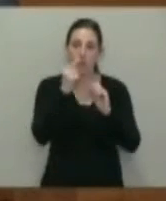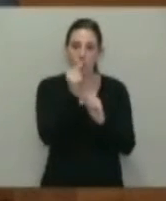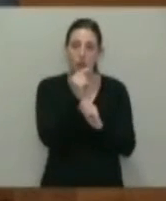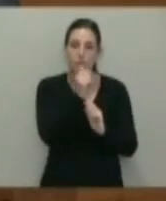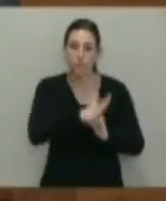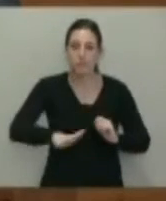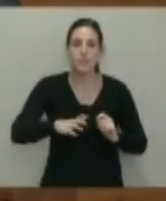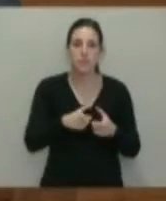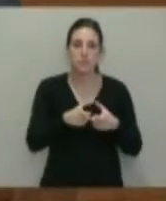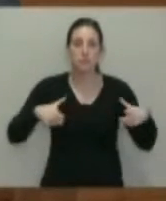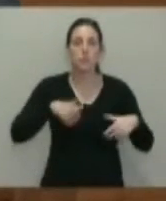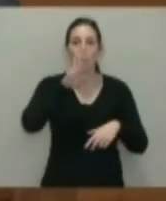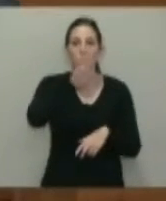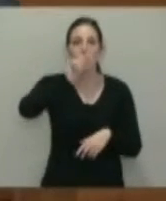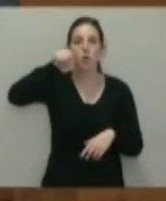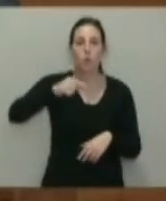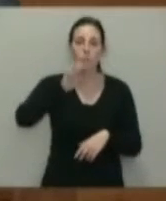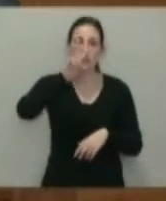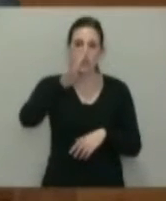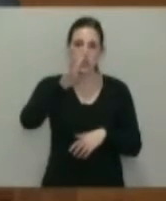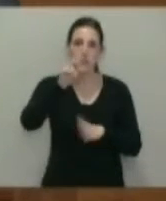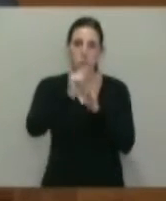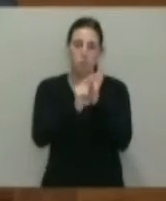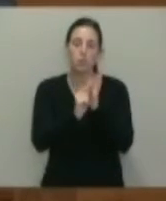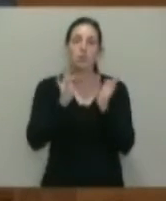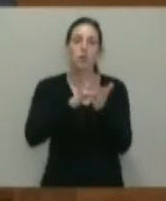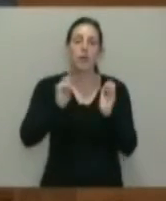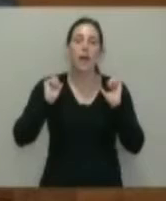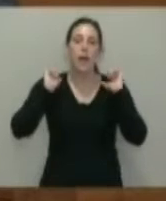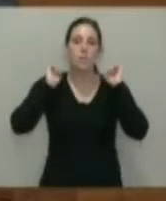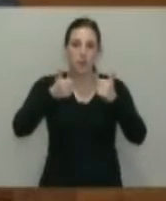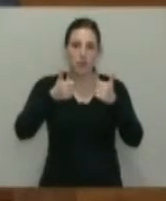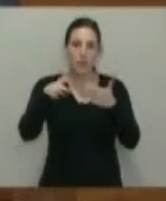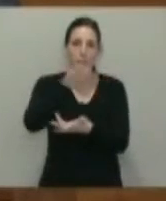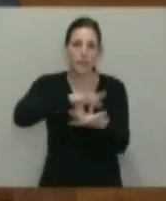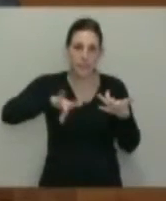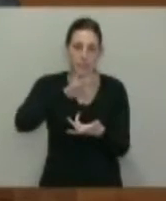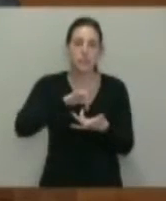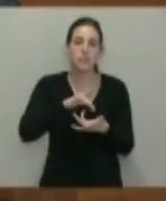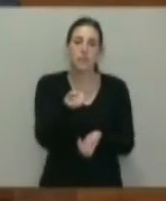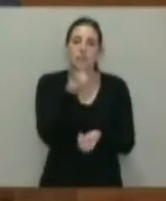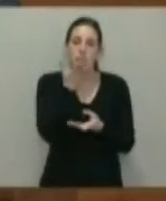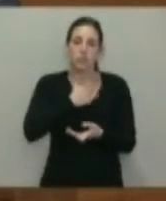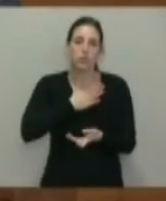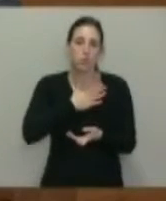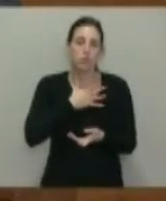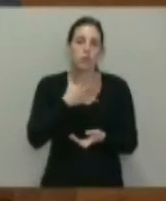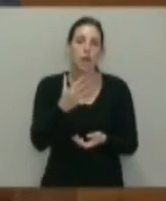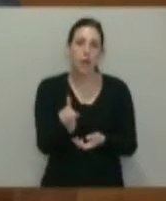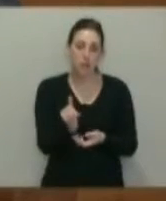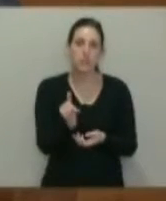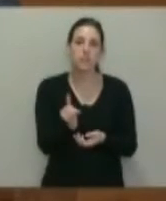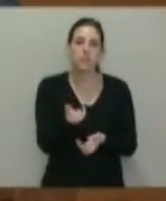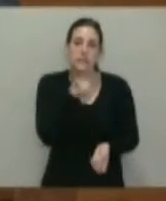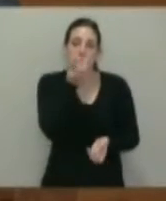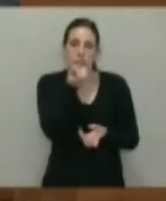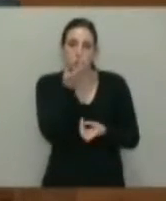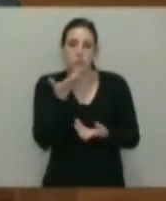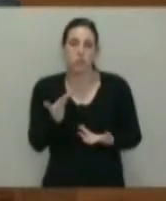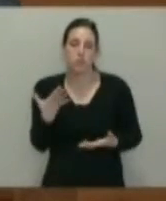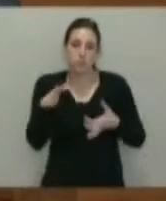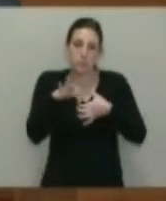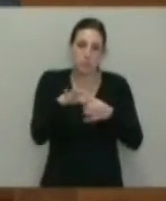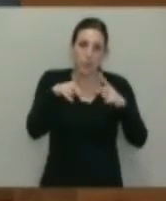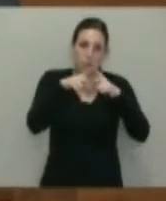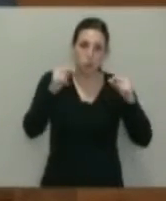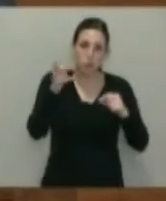4,3 puntos desde el inicio de la crisis. Y los datos de los que nosotros disponemos no tenemos datos referidos exclusivamente